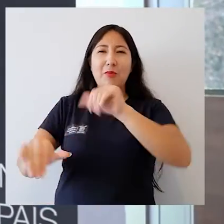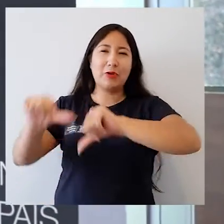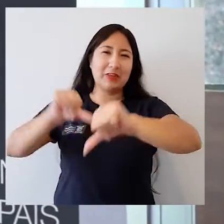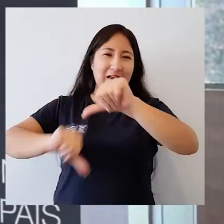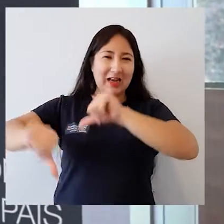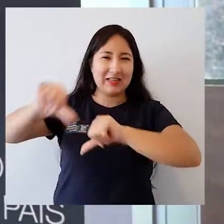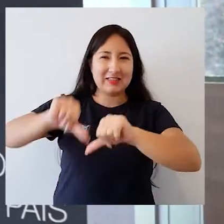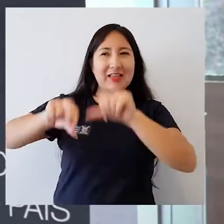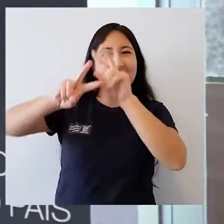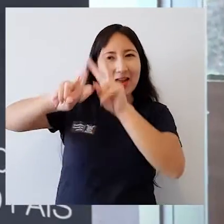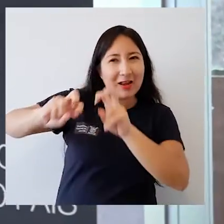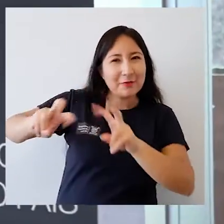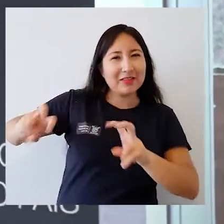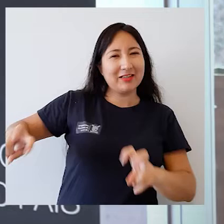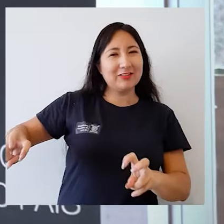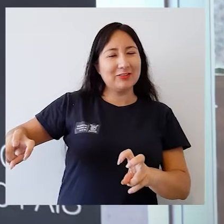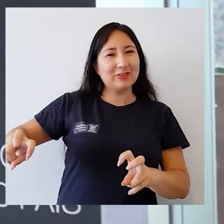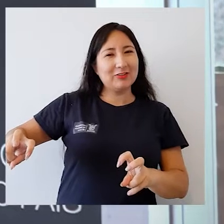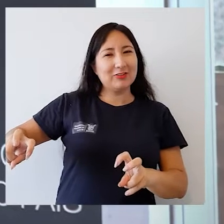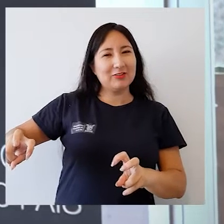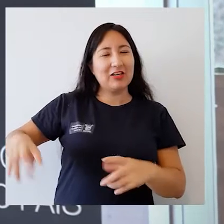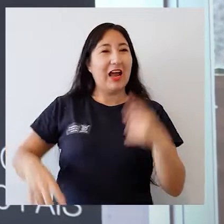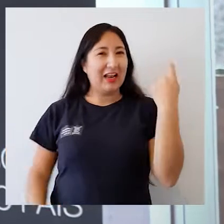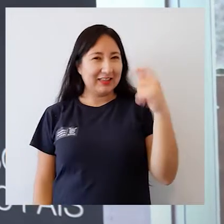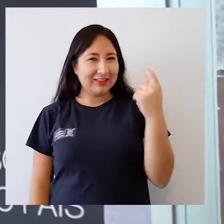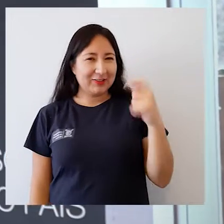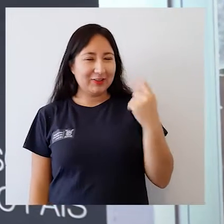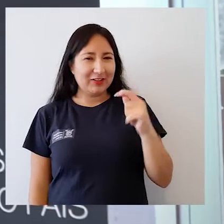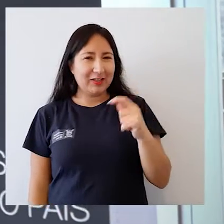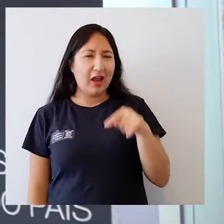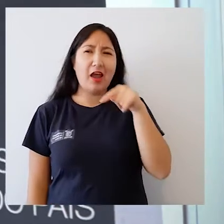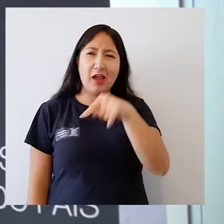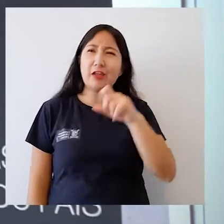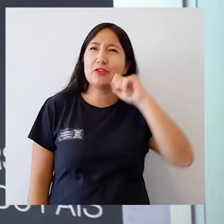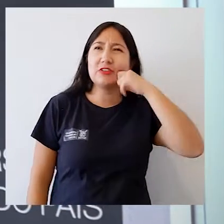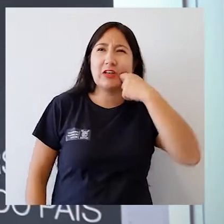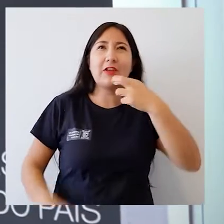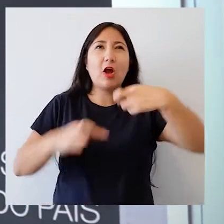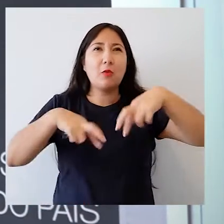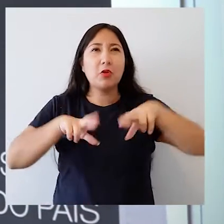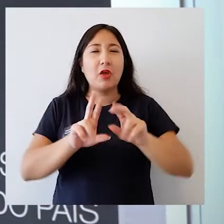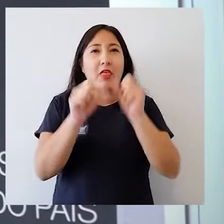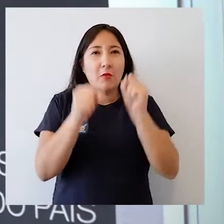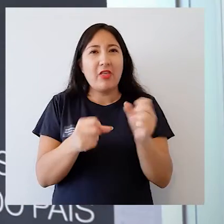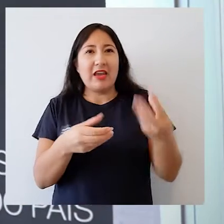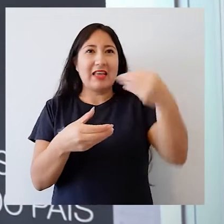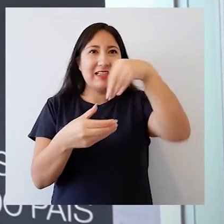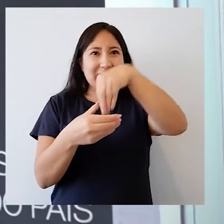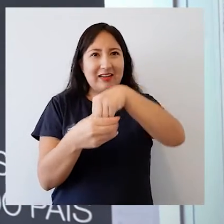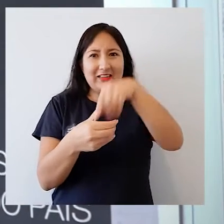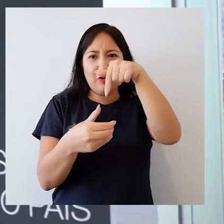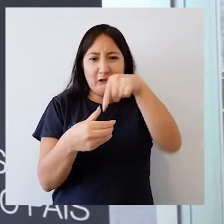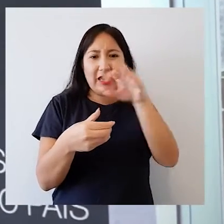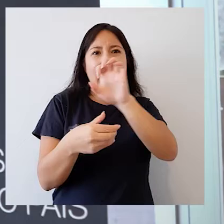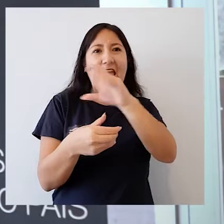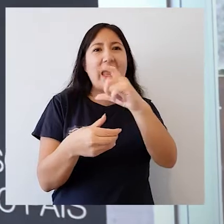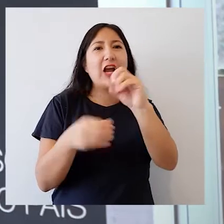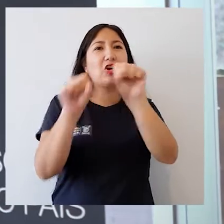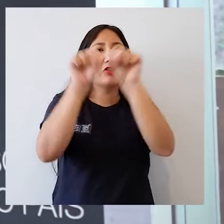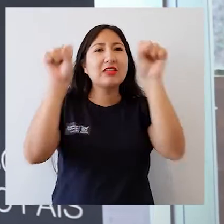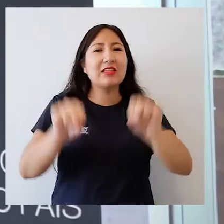a la ciencia, a la investigación, a la tecnología, significa la posibilidad de insertarnos en el